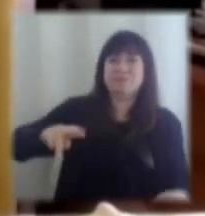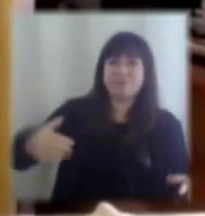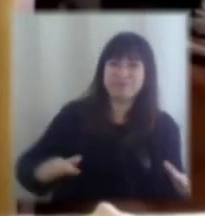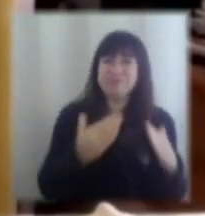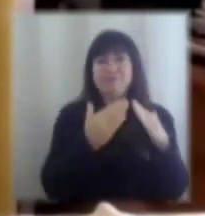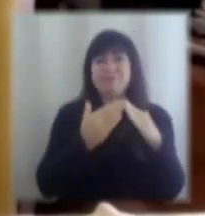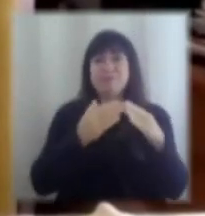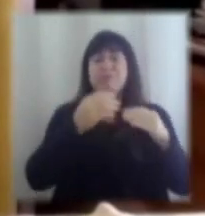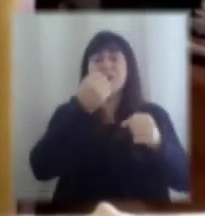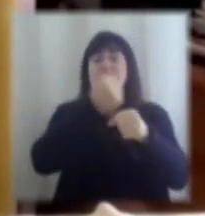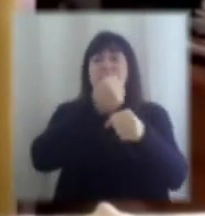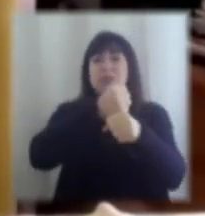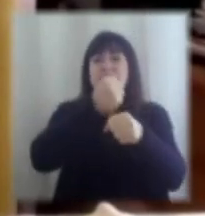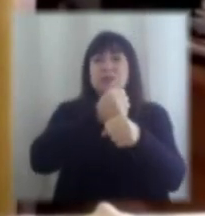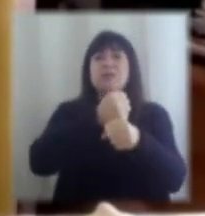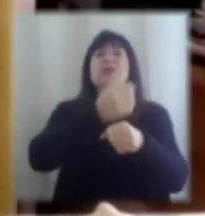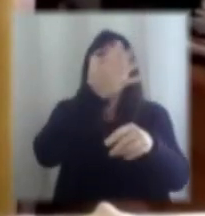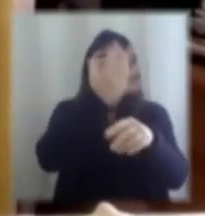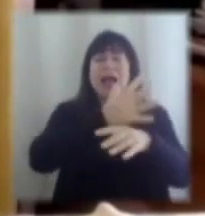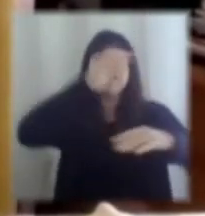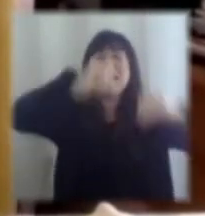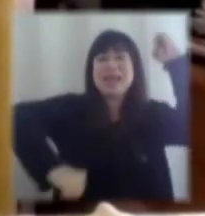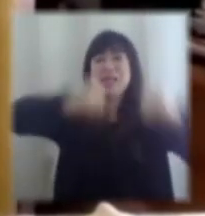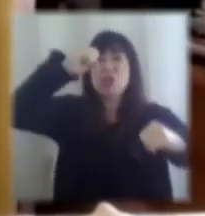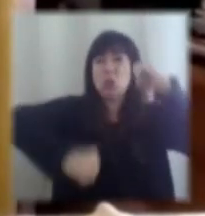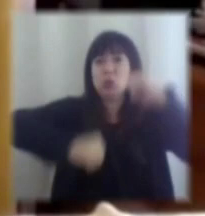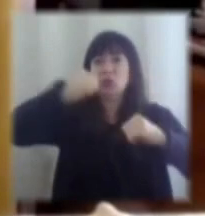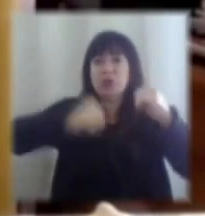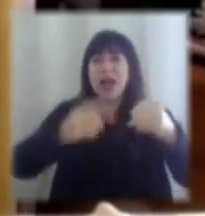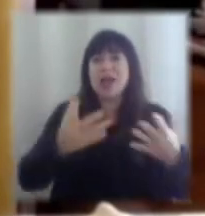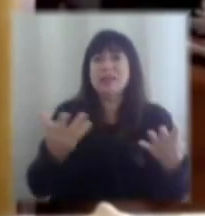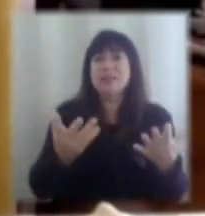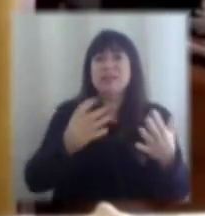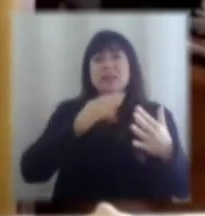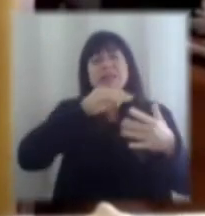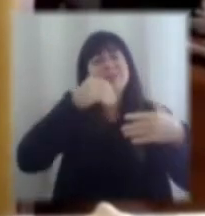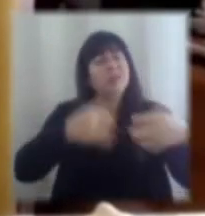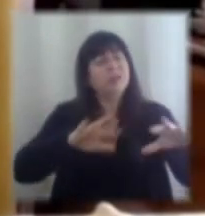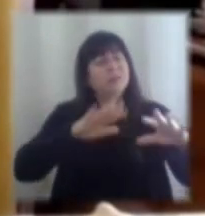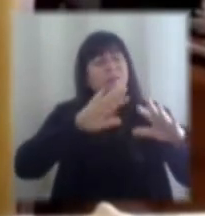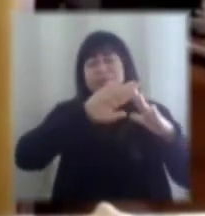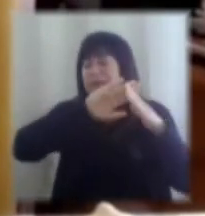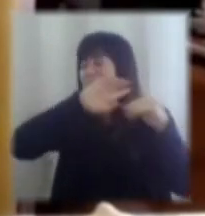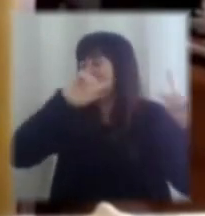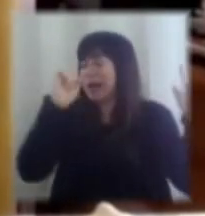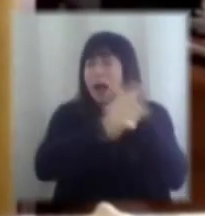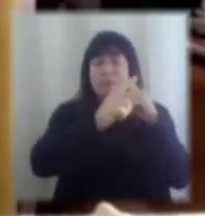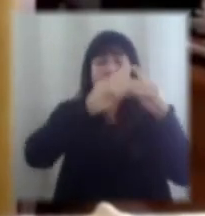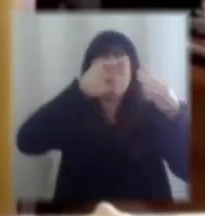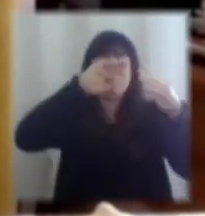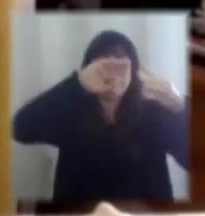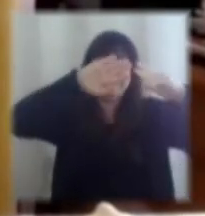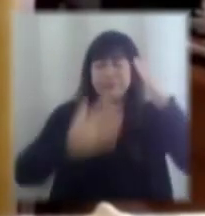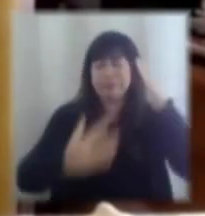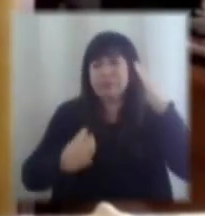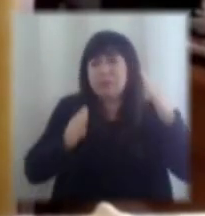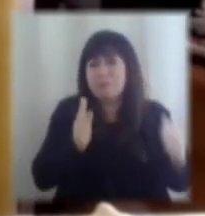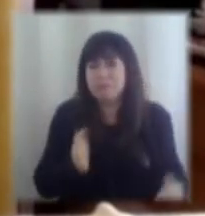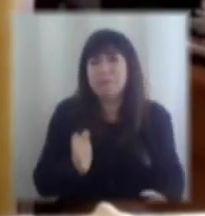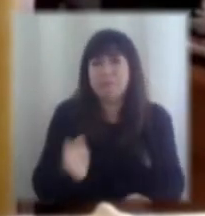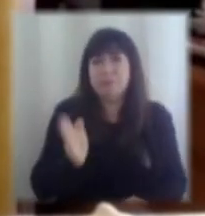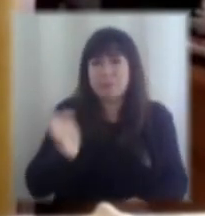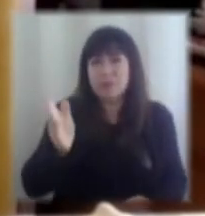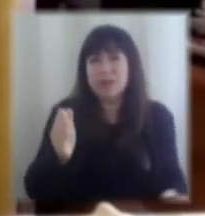industrias que van a verse golpeadas de forma permanente, que van a cambiar de forma permanente la forma en que operan, el